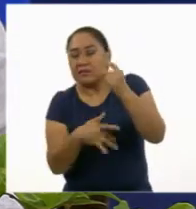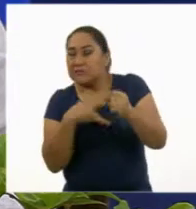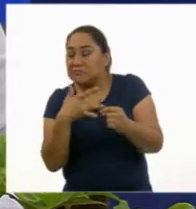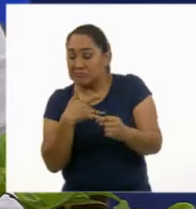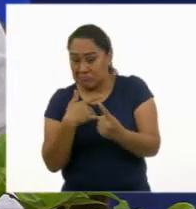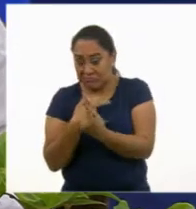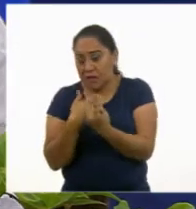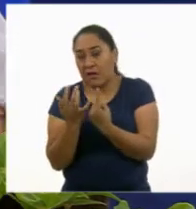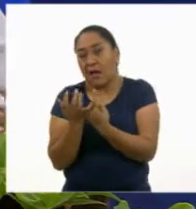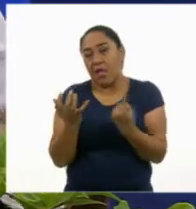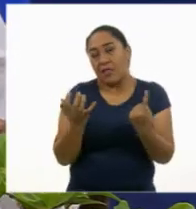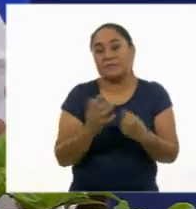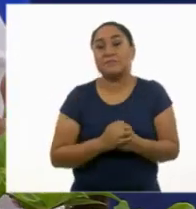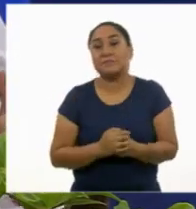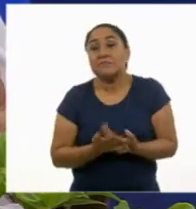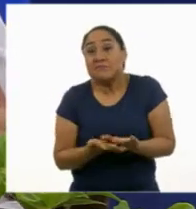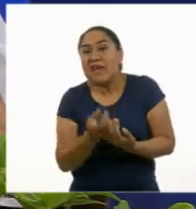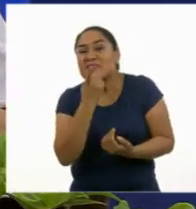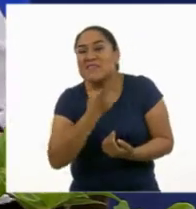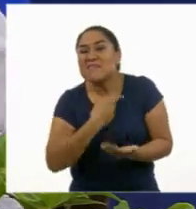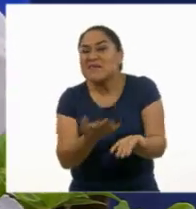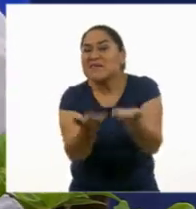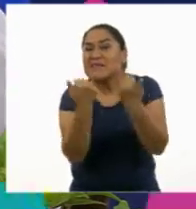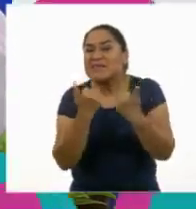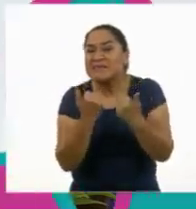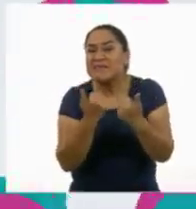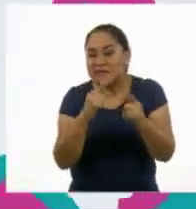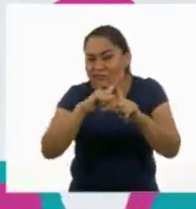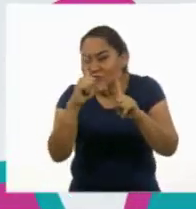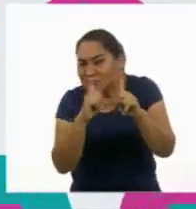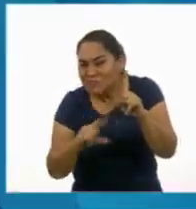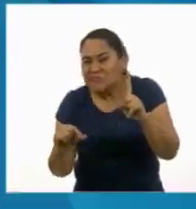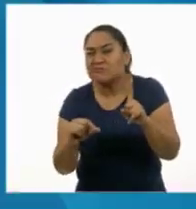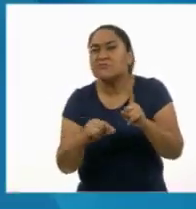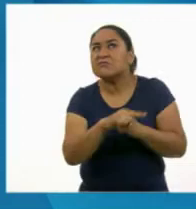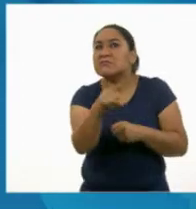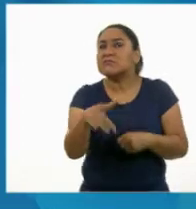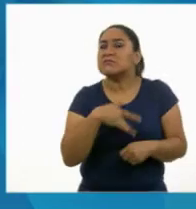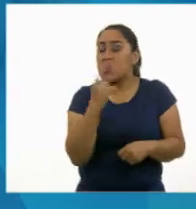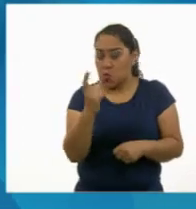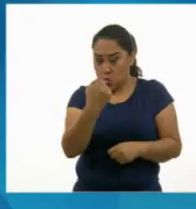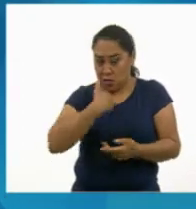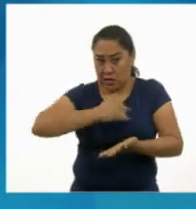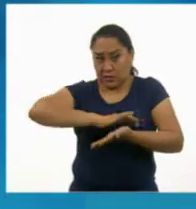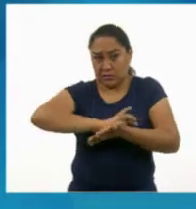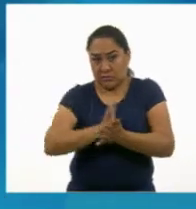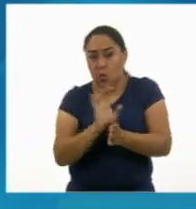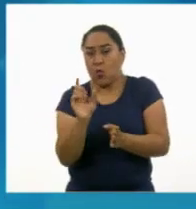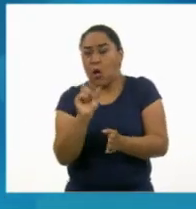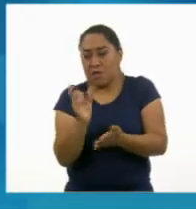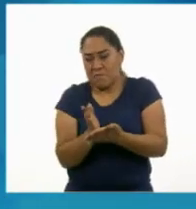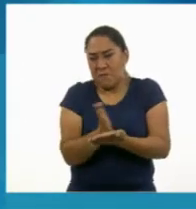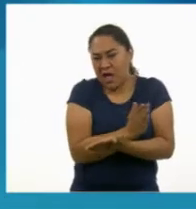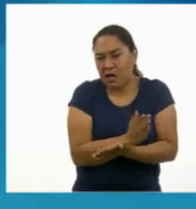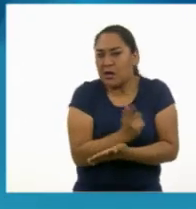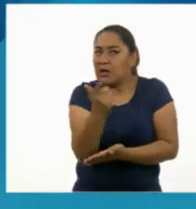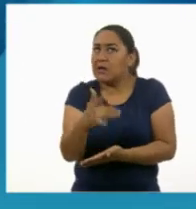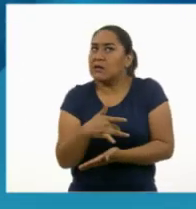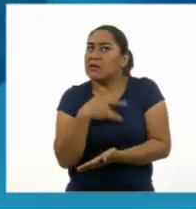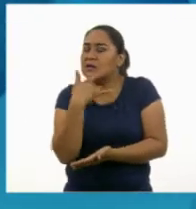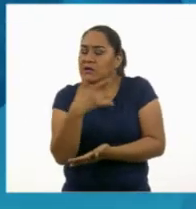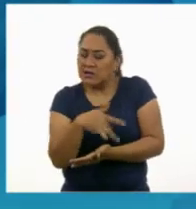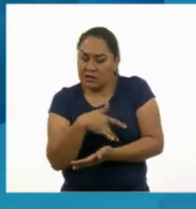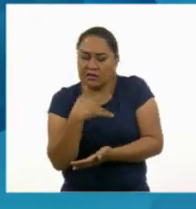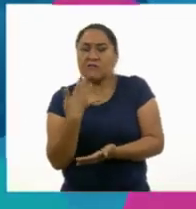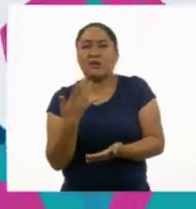Cuéntenme, amigos de todo el país, ¿qué ha provocado en ustedes la exclusión? ¿Qué emociones y sentimientos provoca?